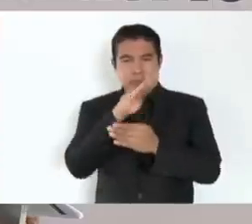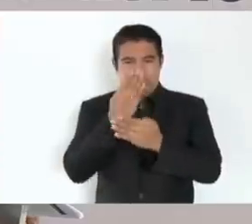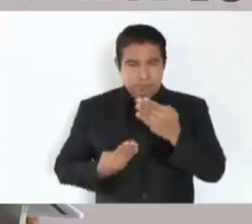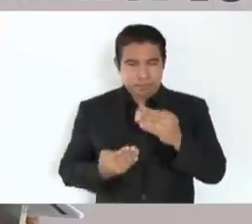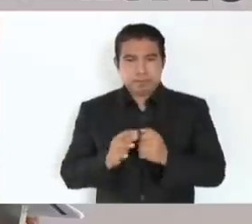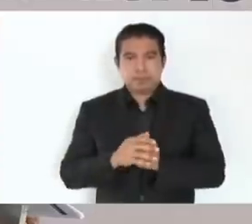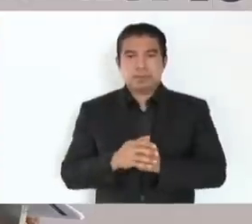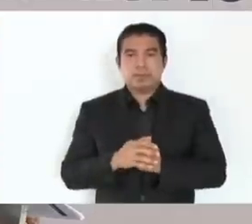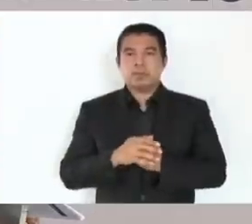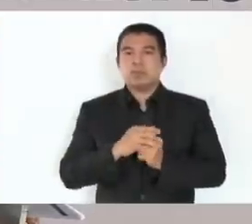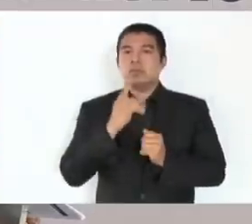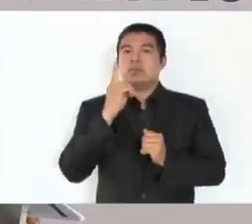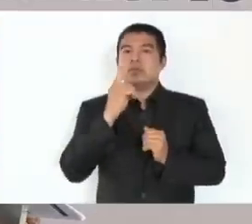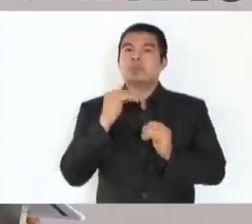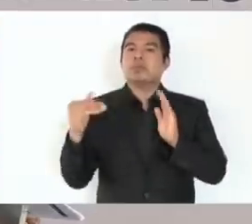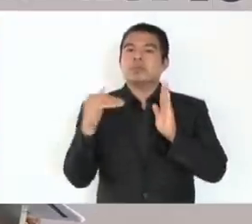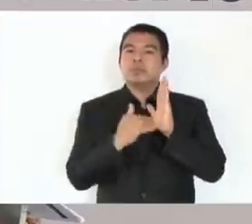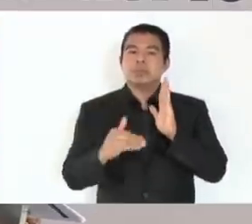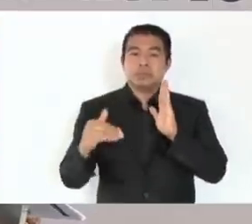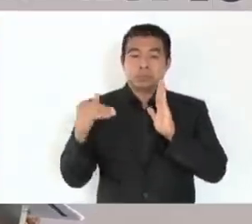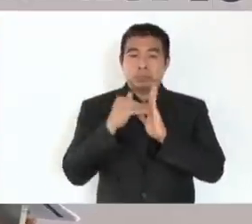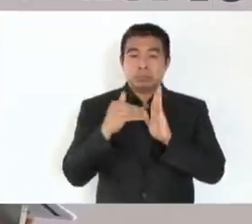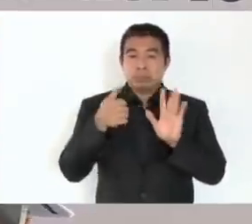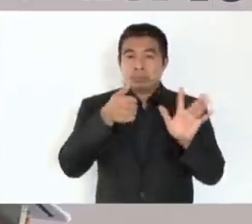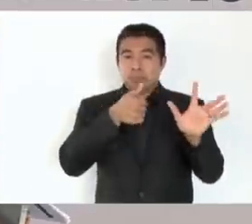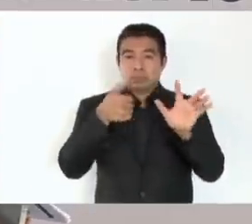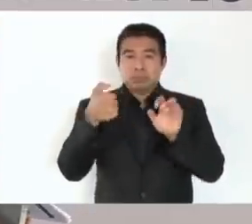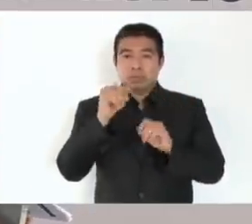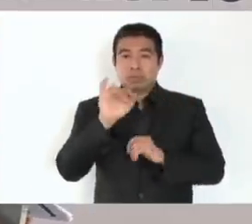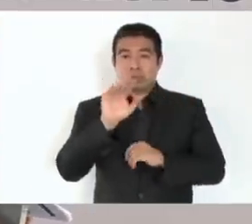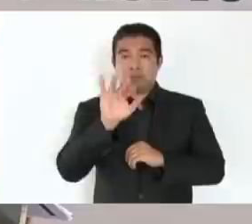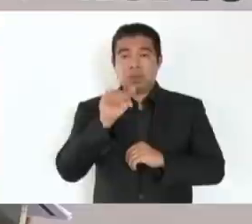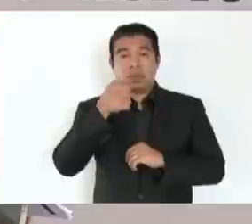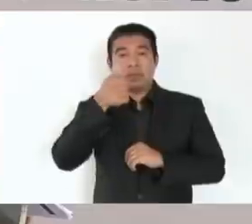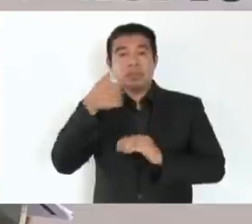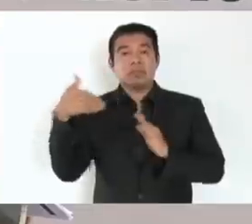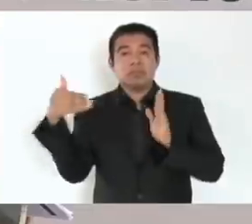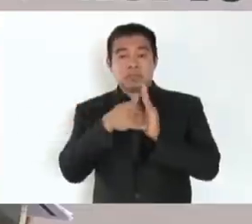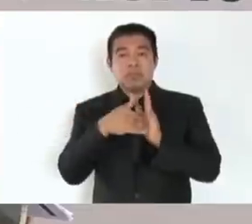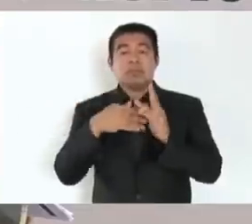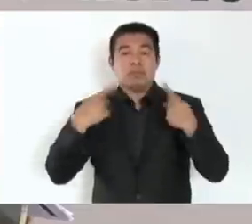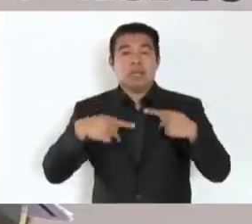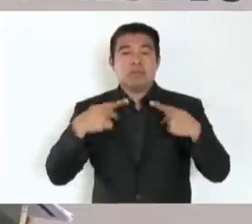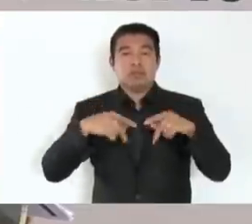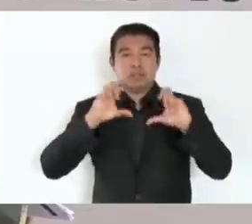un millón 656 mil chiapanecos.